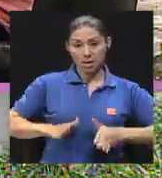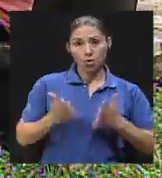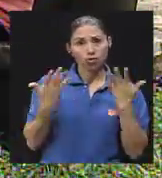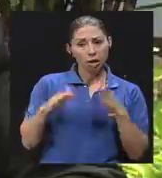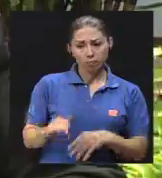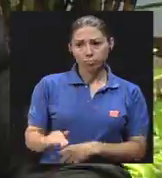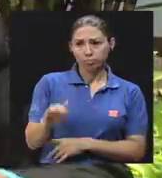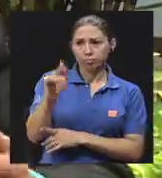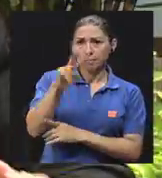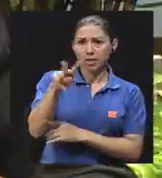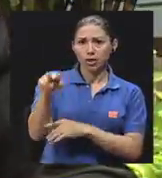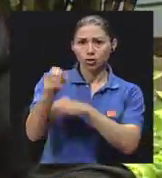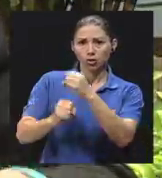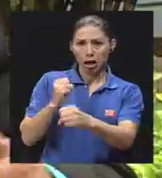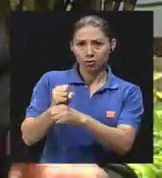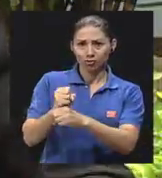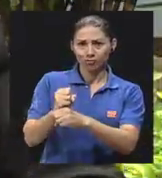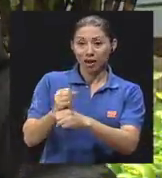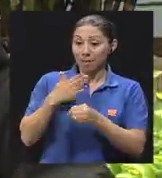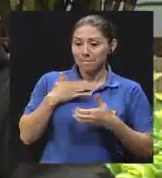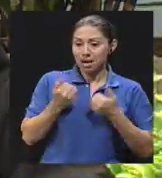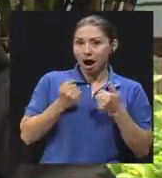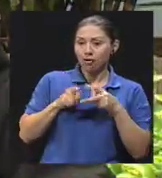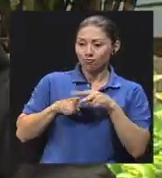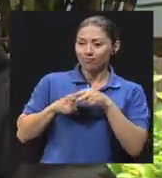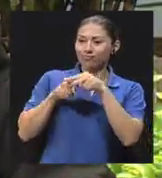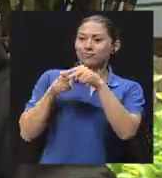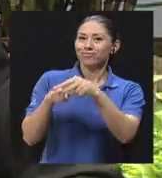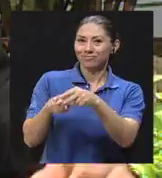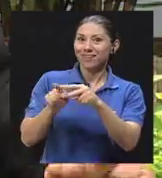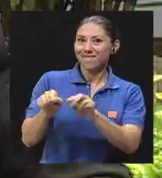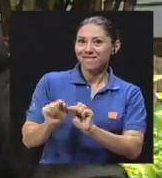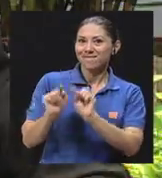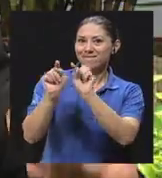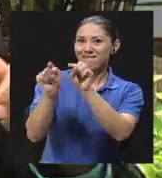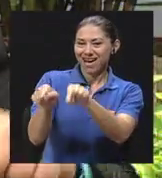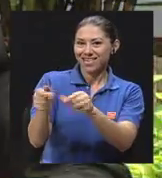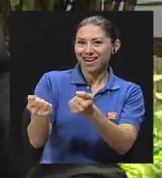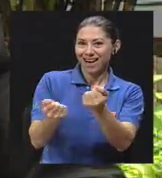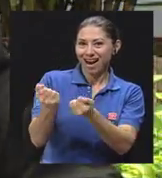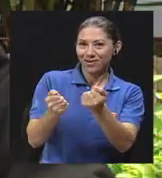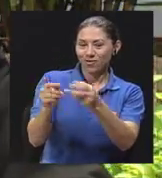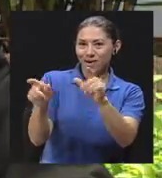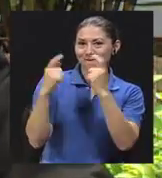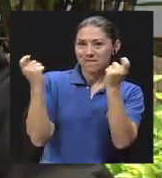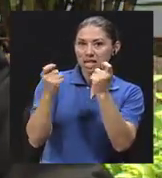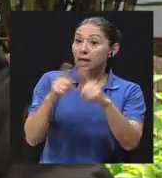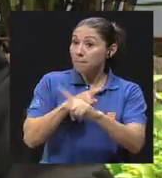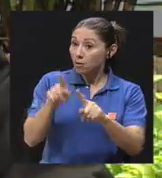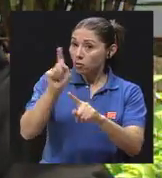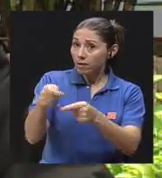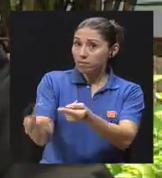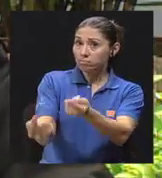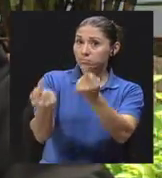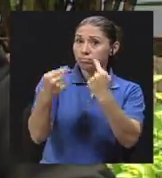años, le presté el carro para que fuera a una fiesta. Eso sí le dije, llegué aquí a medianoche.